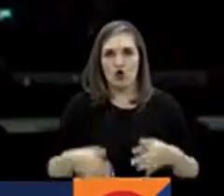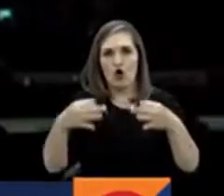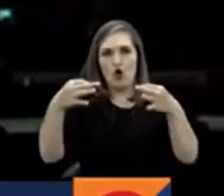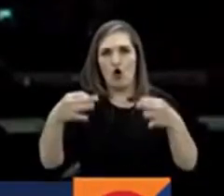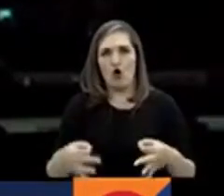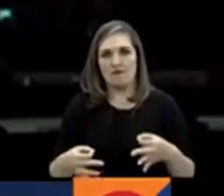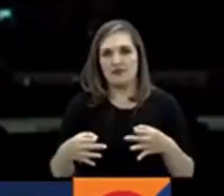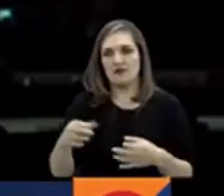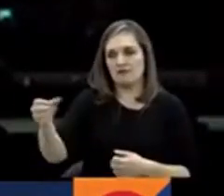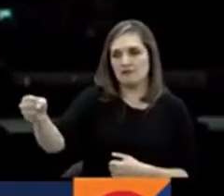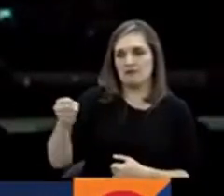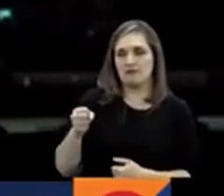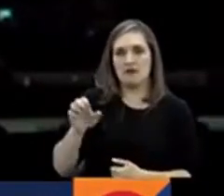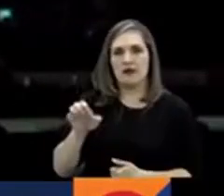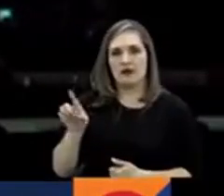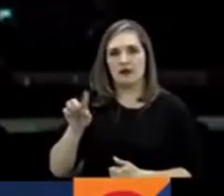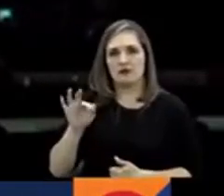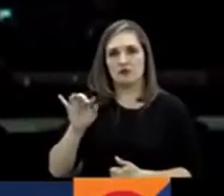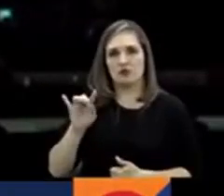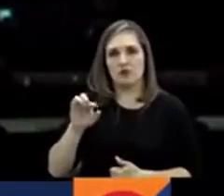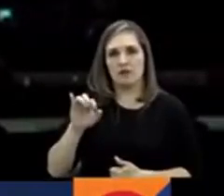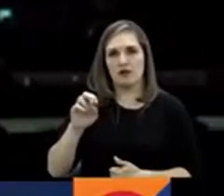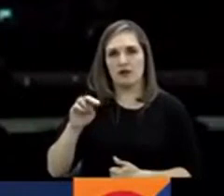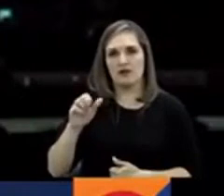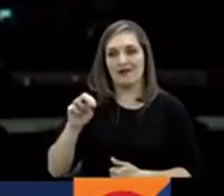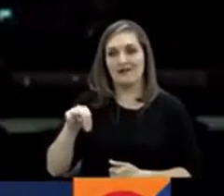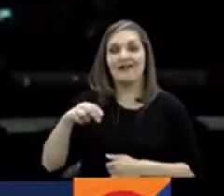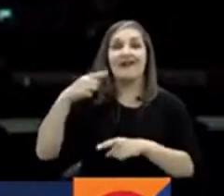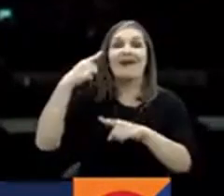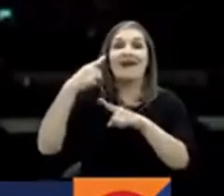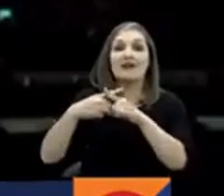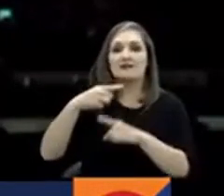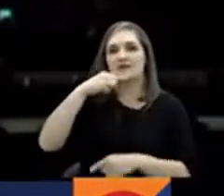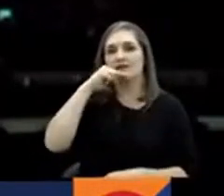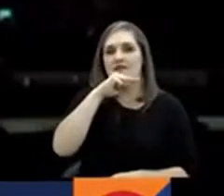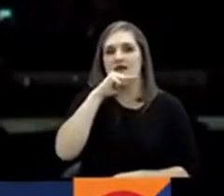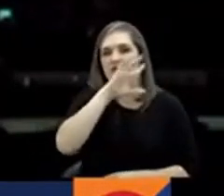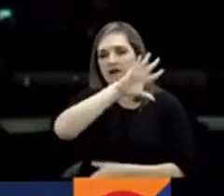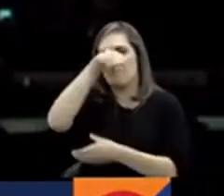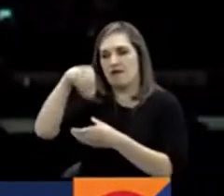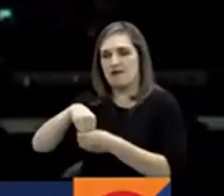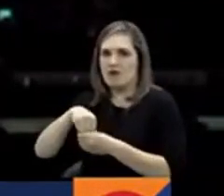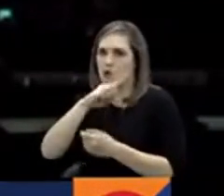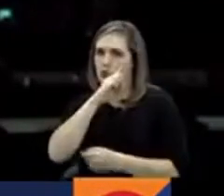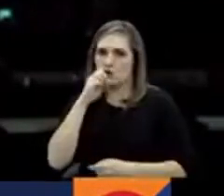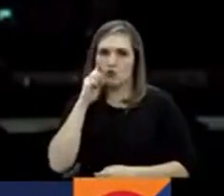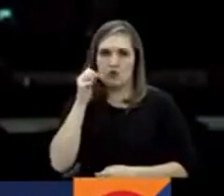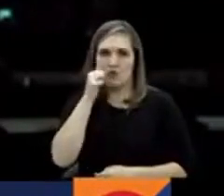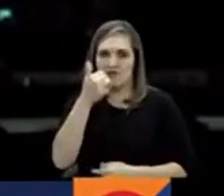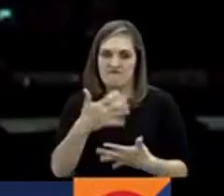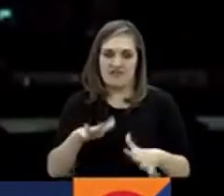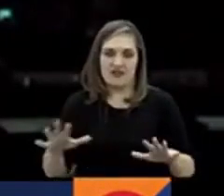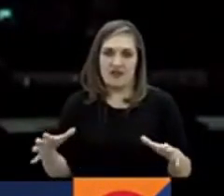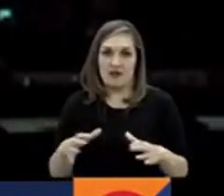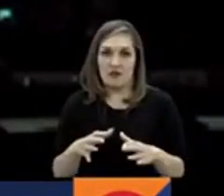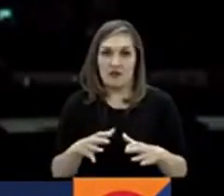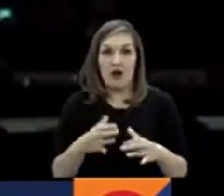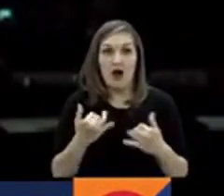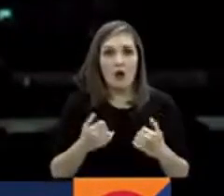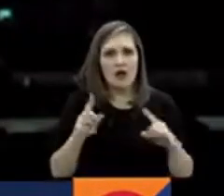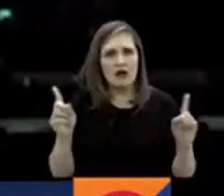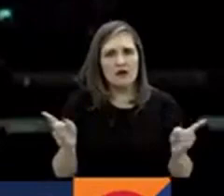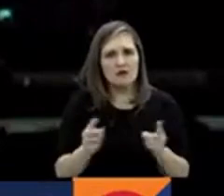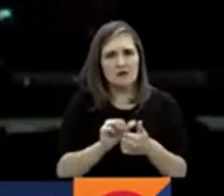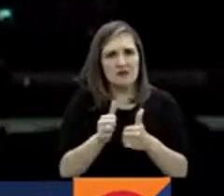extremo que llega de Independiente Santa Fe para reforzar el ataque del equipo tiburón. Con esta información, nosotros hacemos nuestro repaso por el resumen